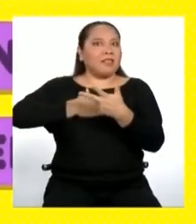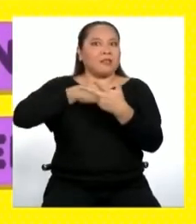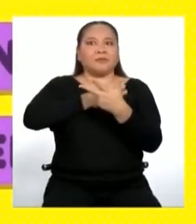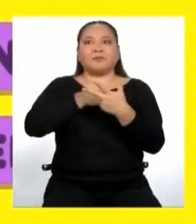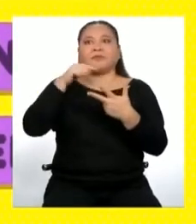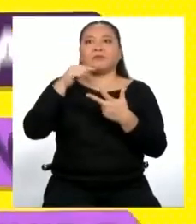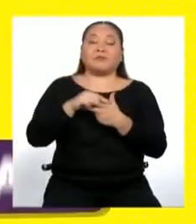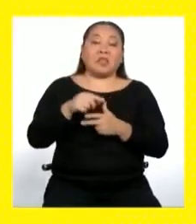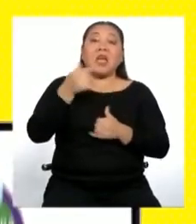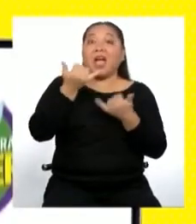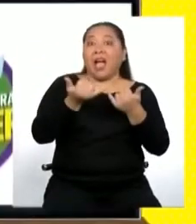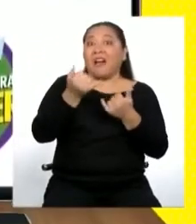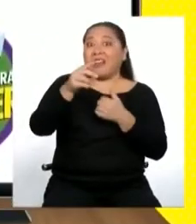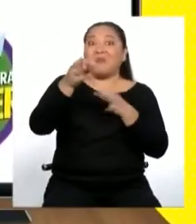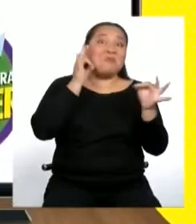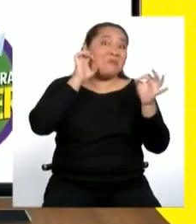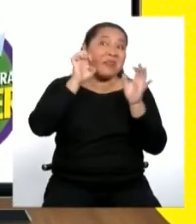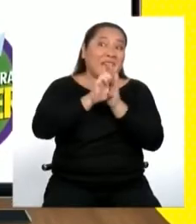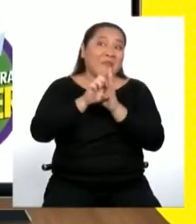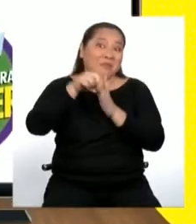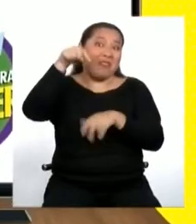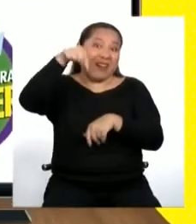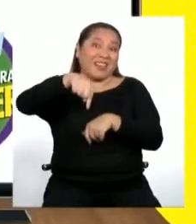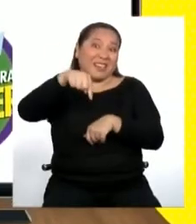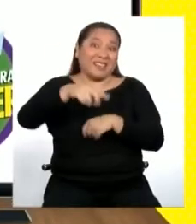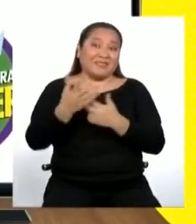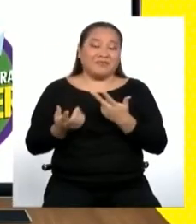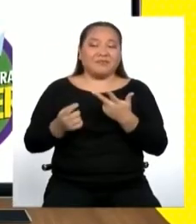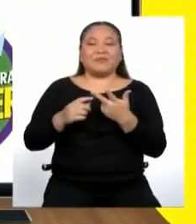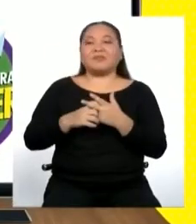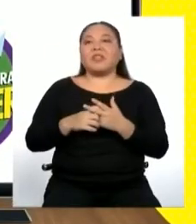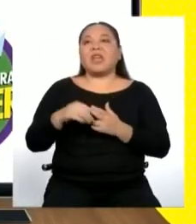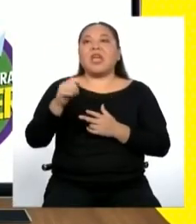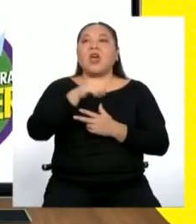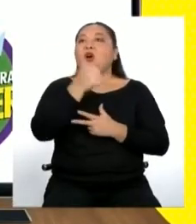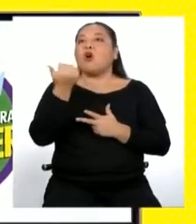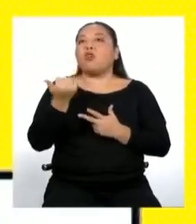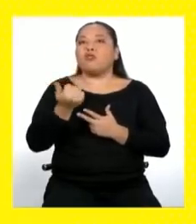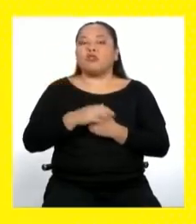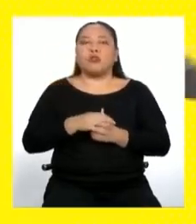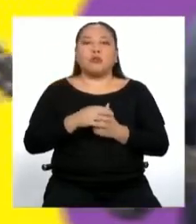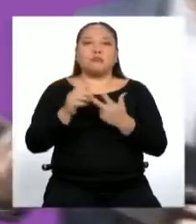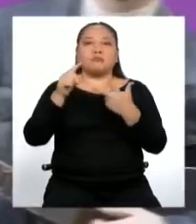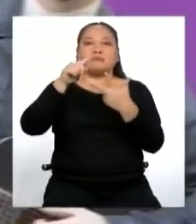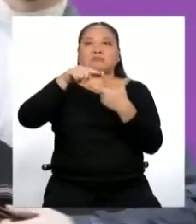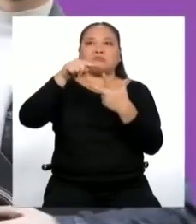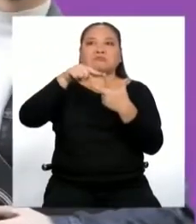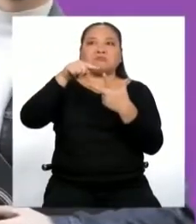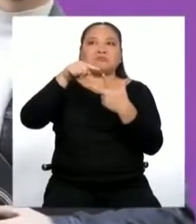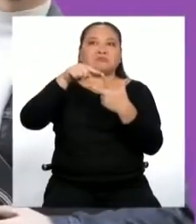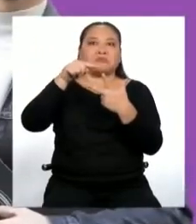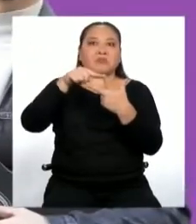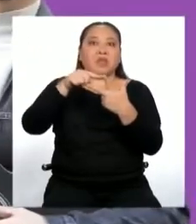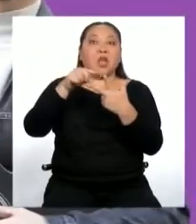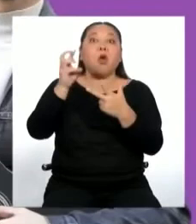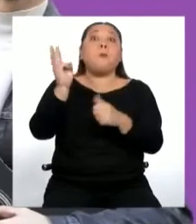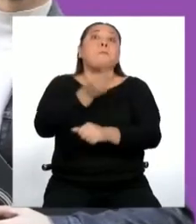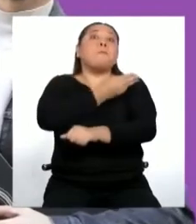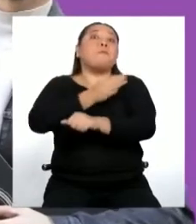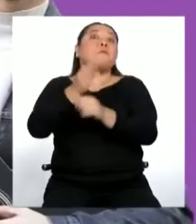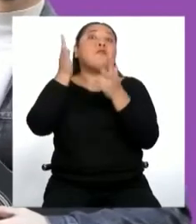Como el que manejamos aquí en Tiempo para Aprender. Por otro lado, si nuestro texto está dirigido a un destinatario que es músico,